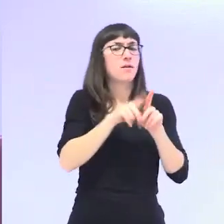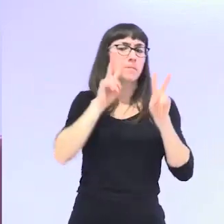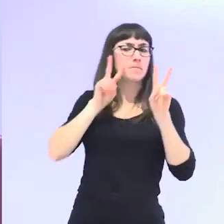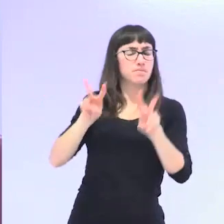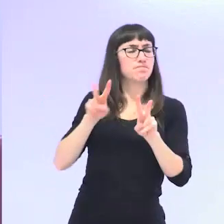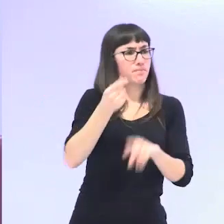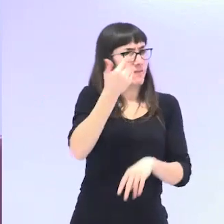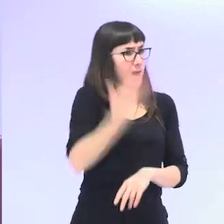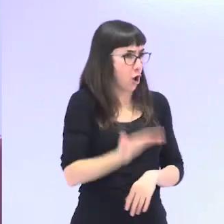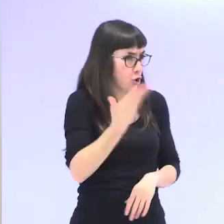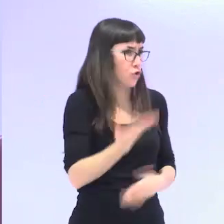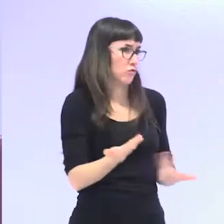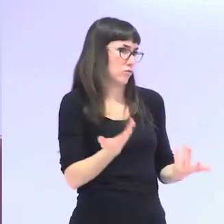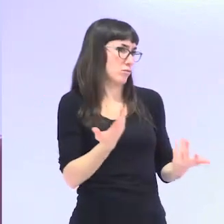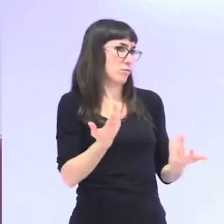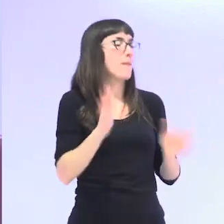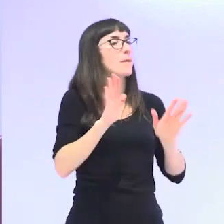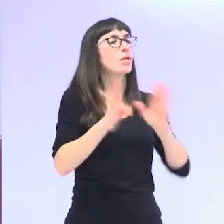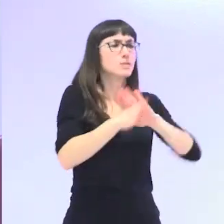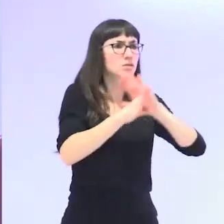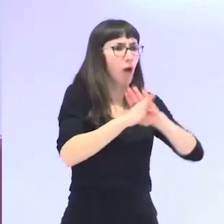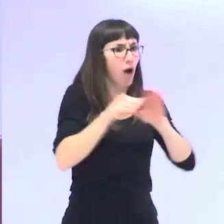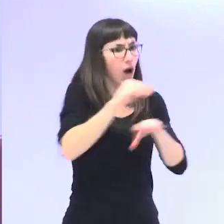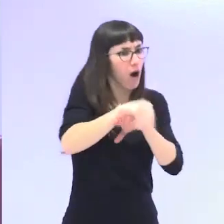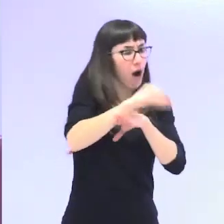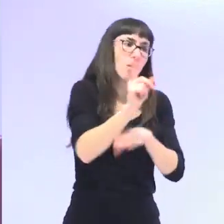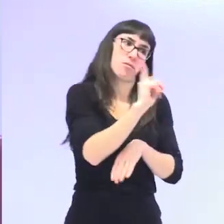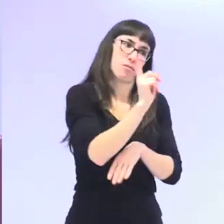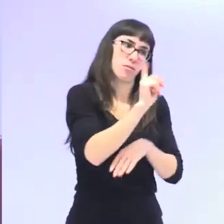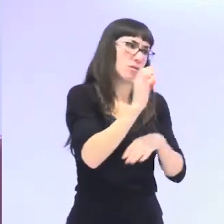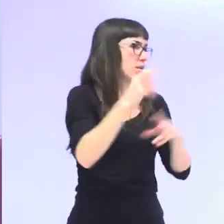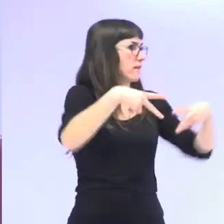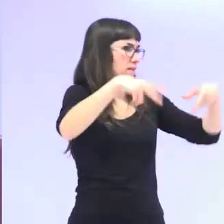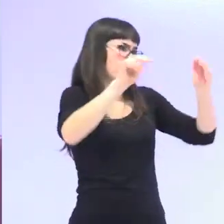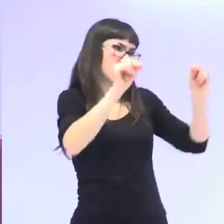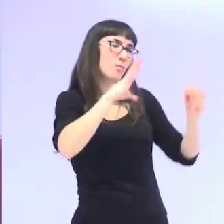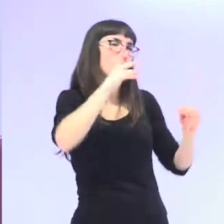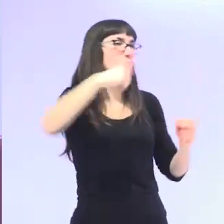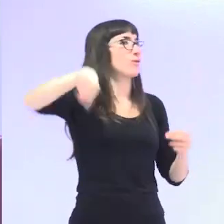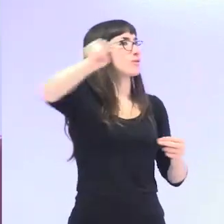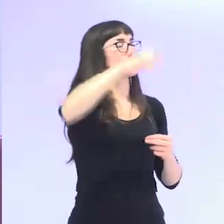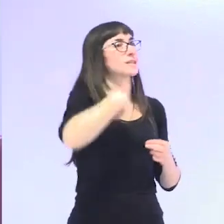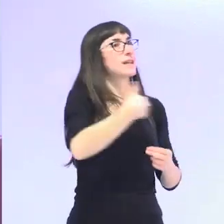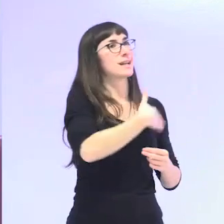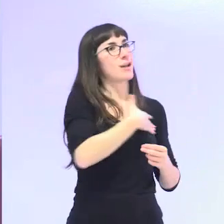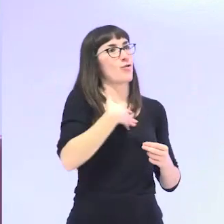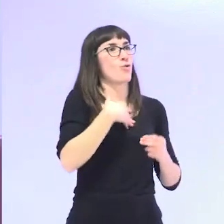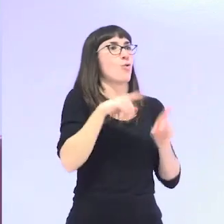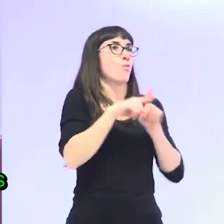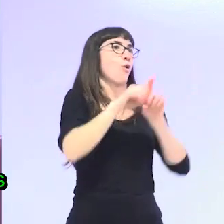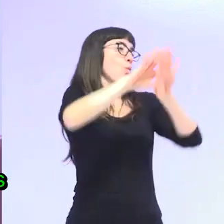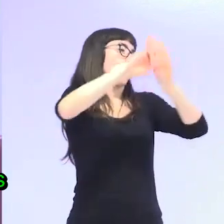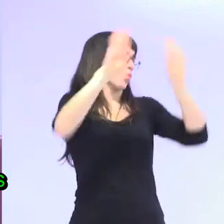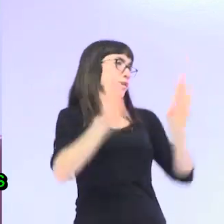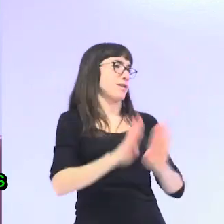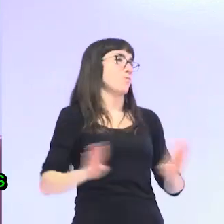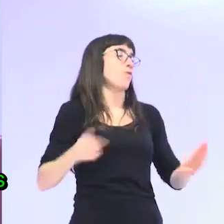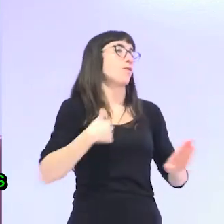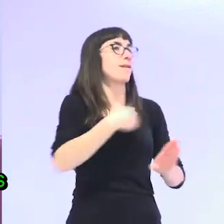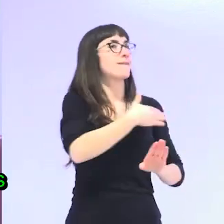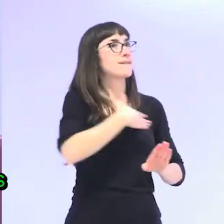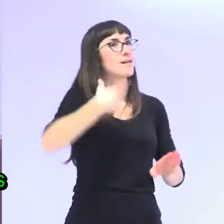eso es así, pero hay que dejar de hacerlo porque una de las cosas más fundamentales y más importantes con las que yo quiero terminar es precisamente